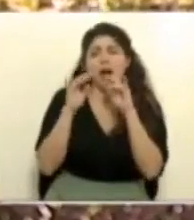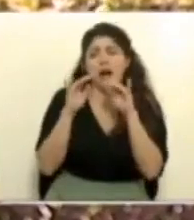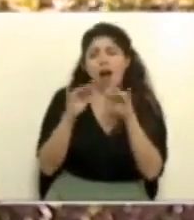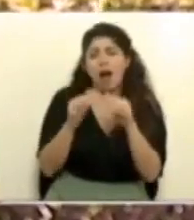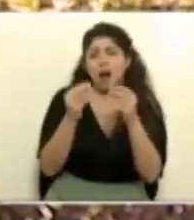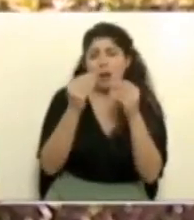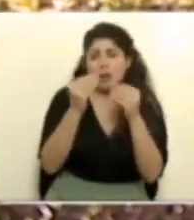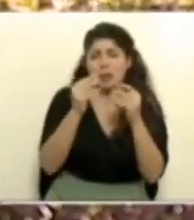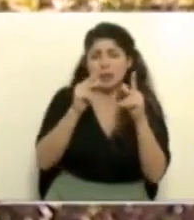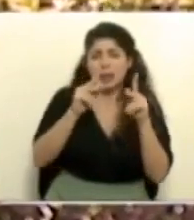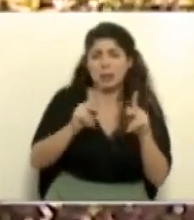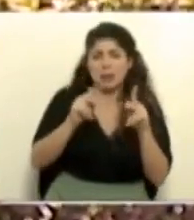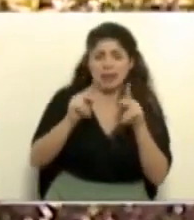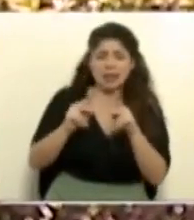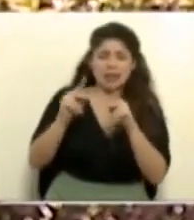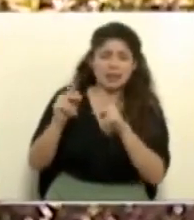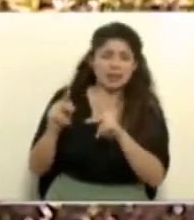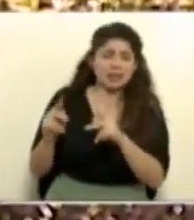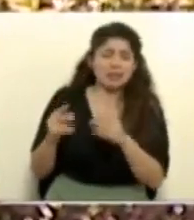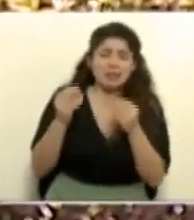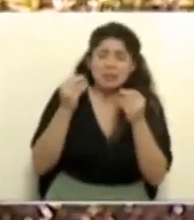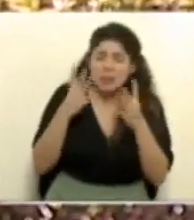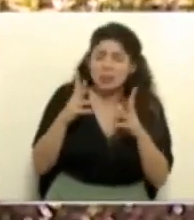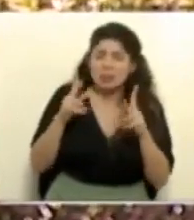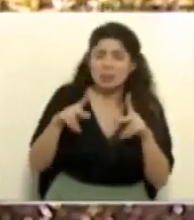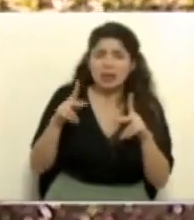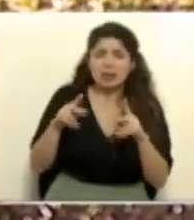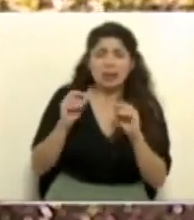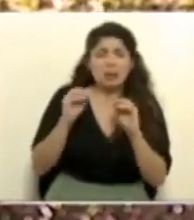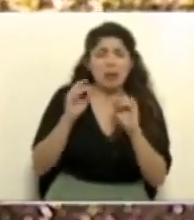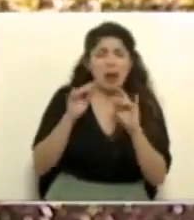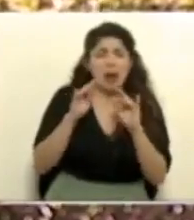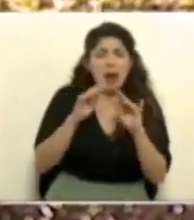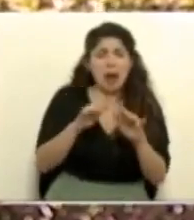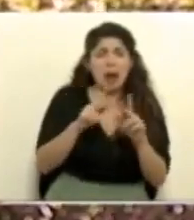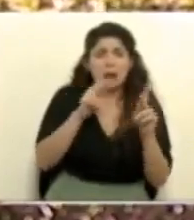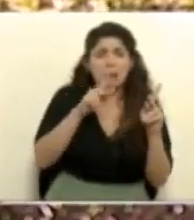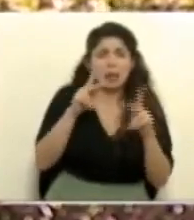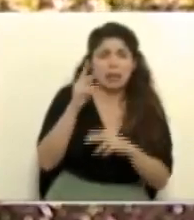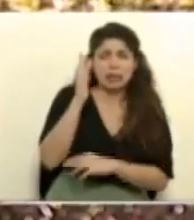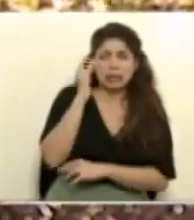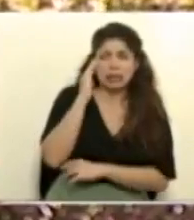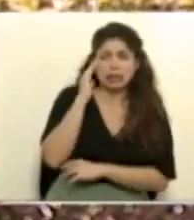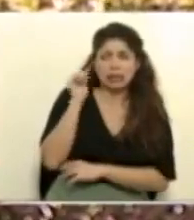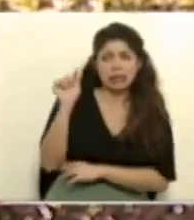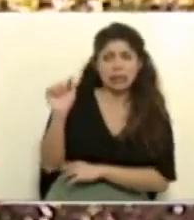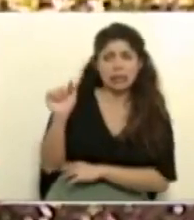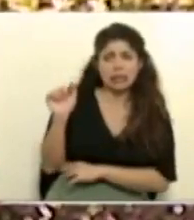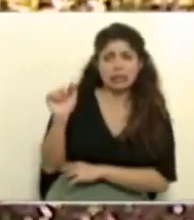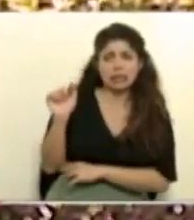muchas personas, de centenares y miles de personas y surgió la inquietud de si estos